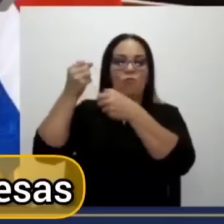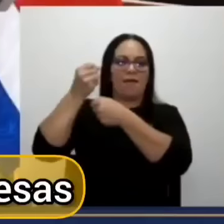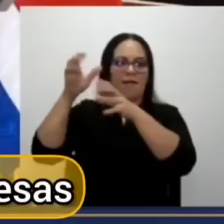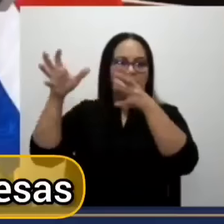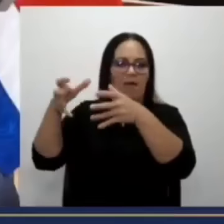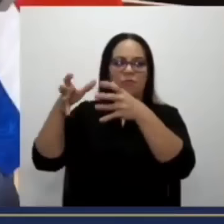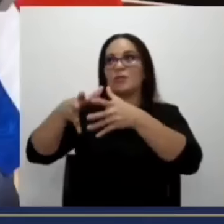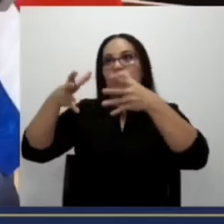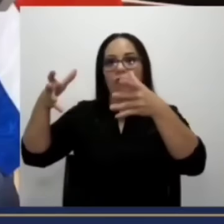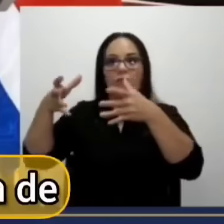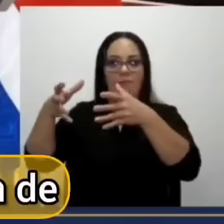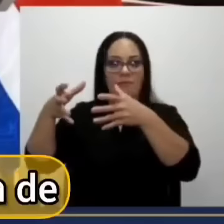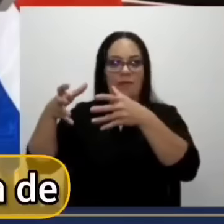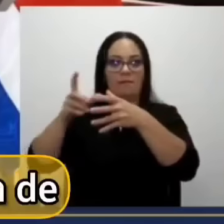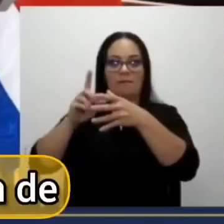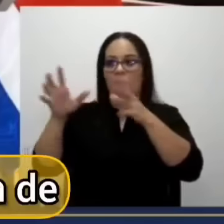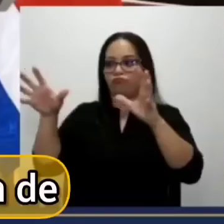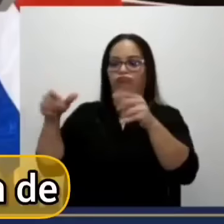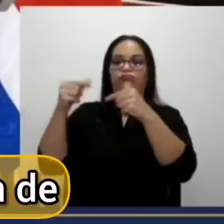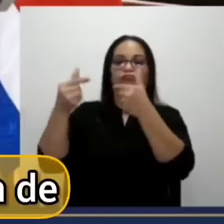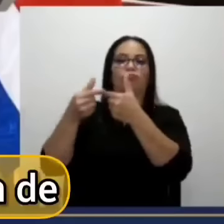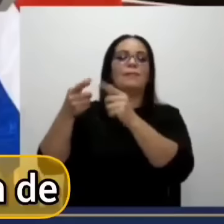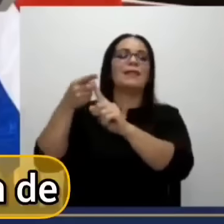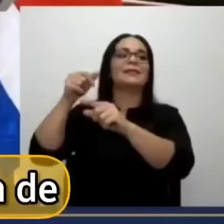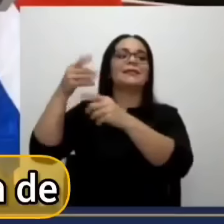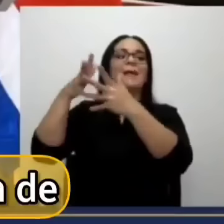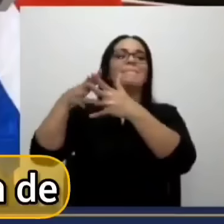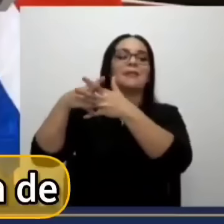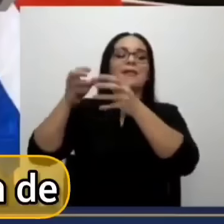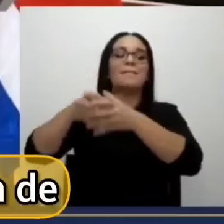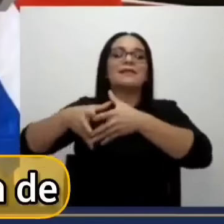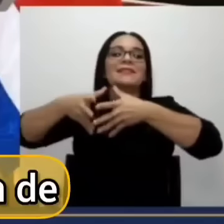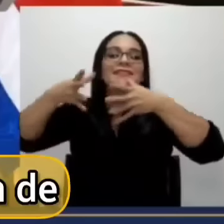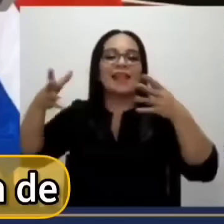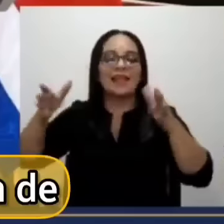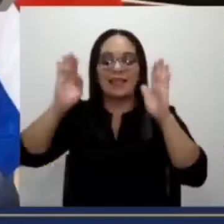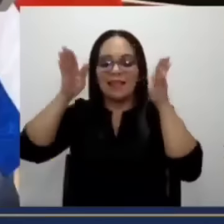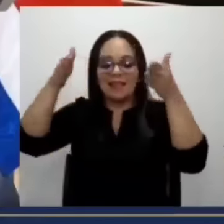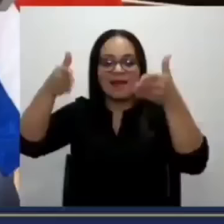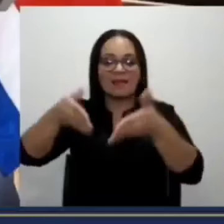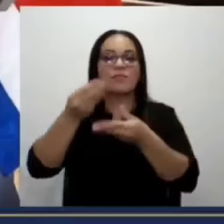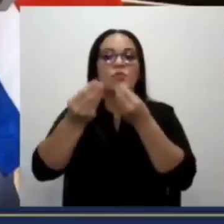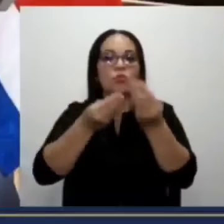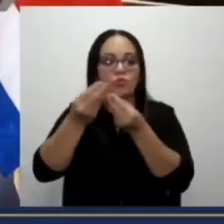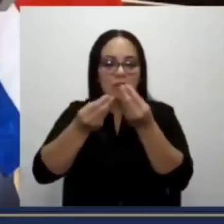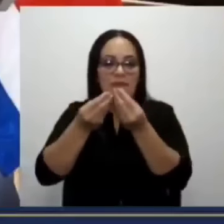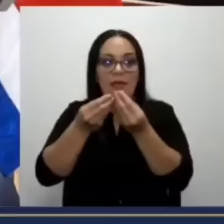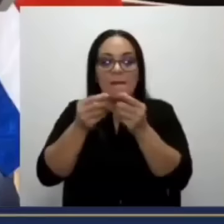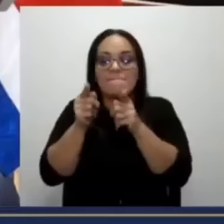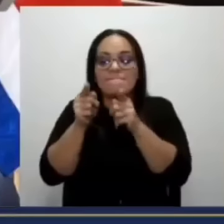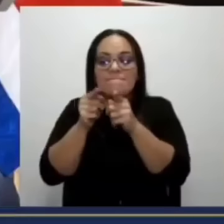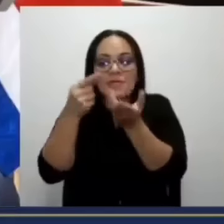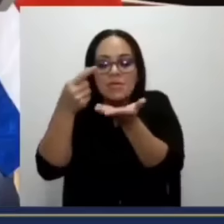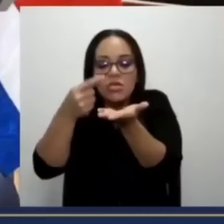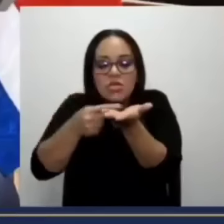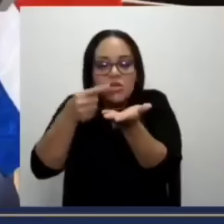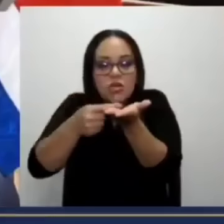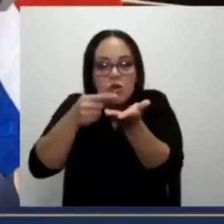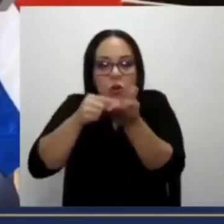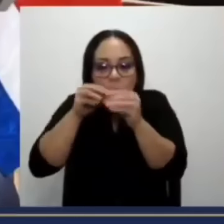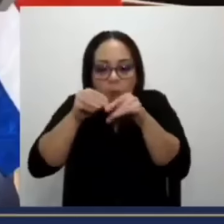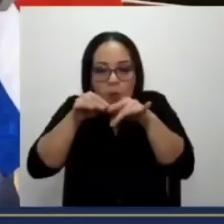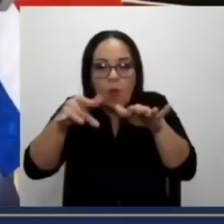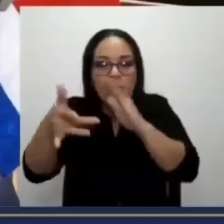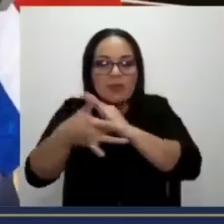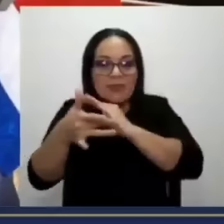empresas más grandes dedicadas a la producción de microprocesadores en el mundo,